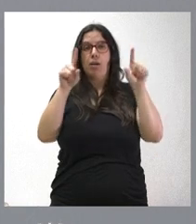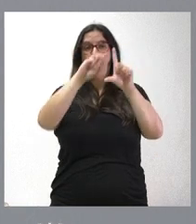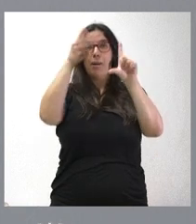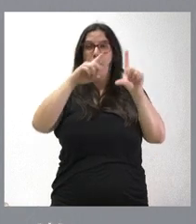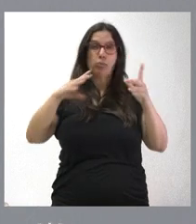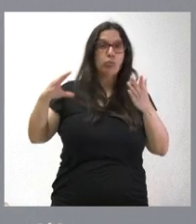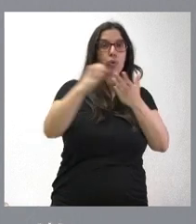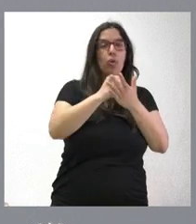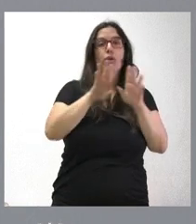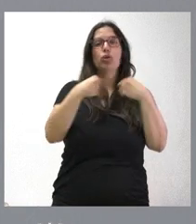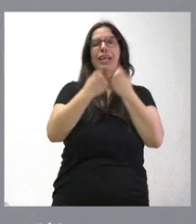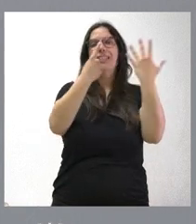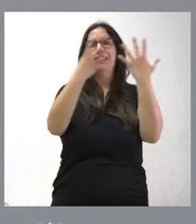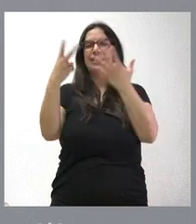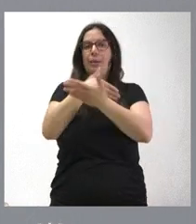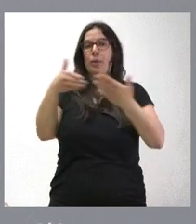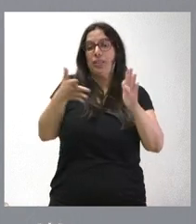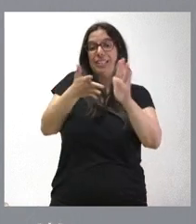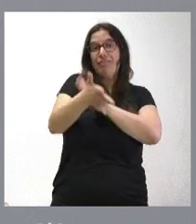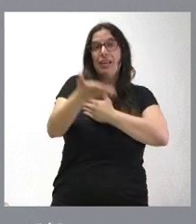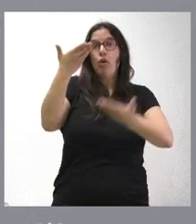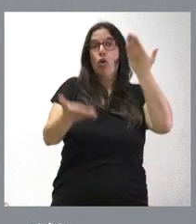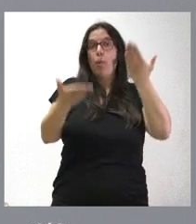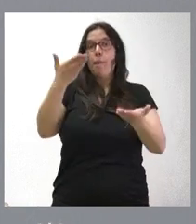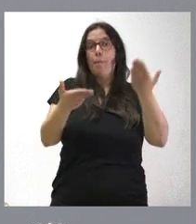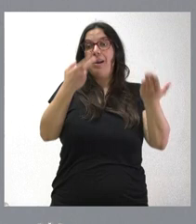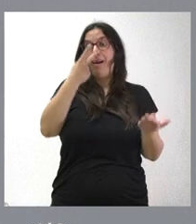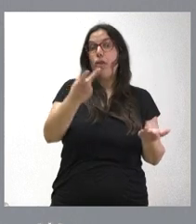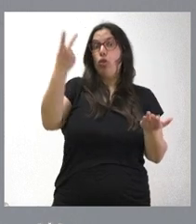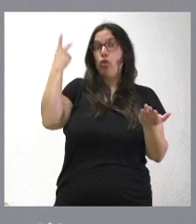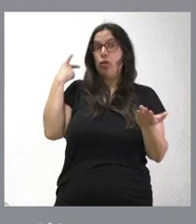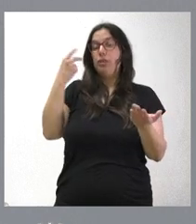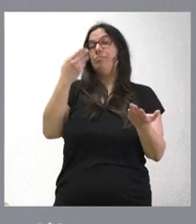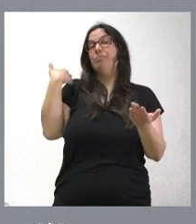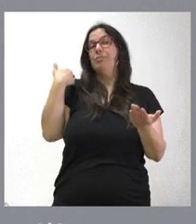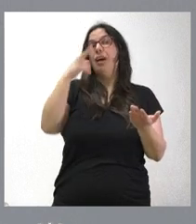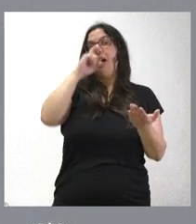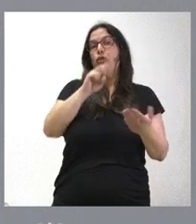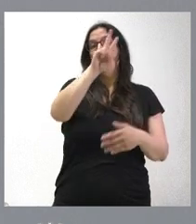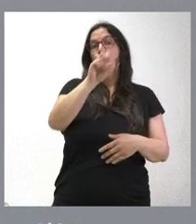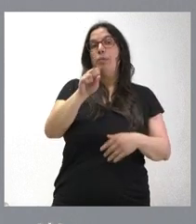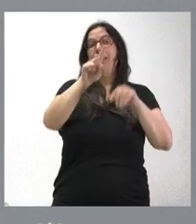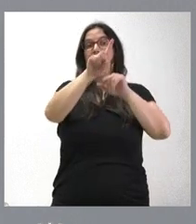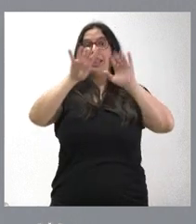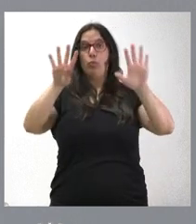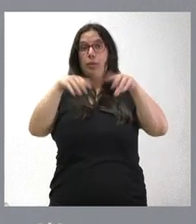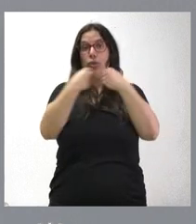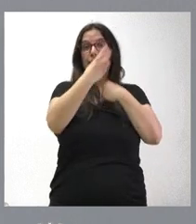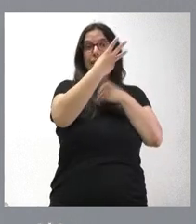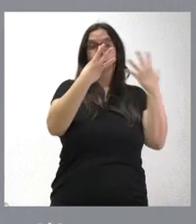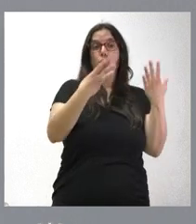67 millones, que es casi el doble de los que lo fueron en el año 2019, que fueron 38 millones.